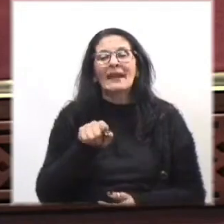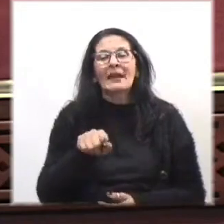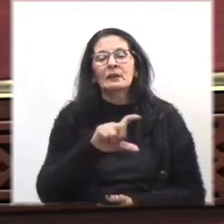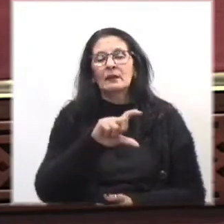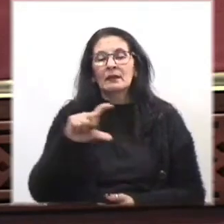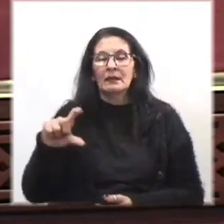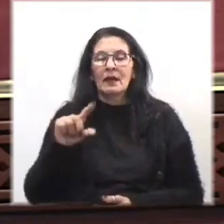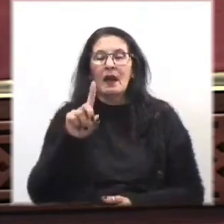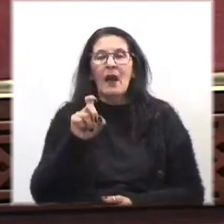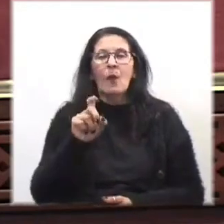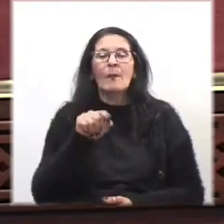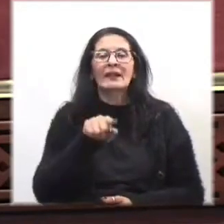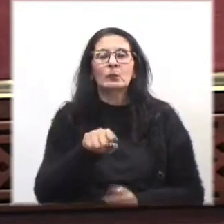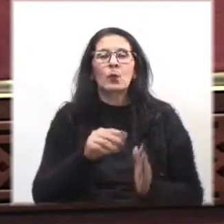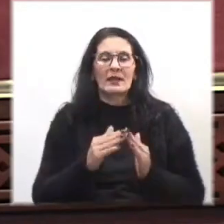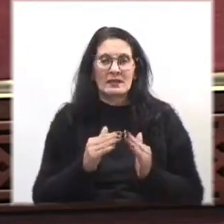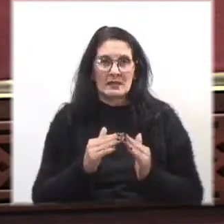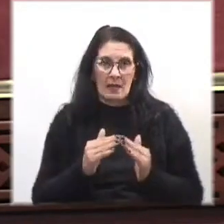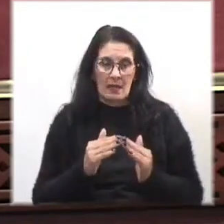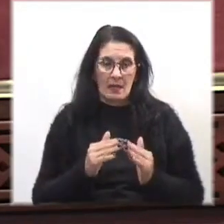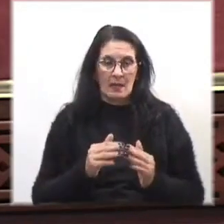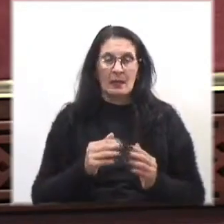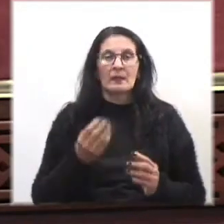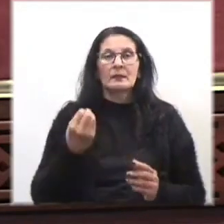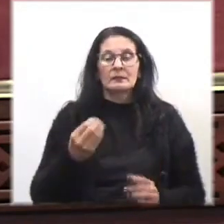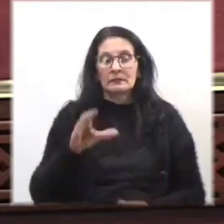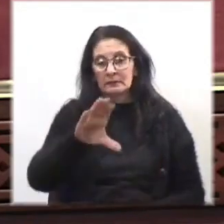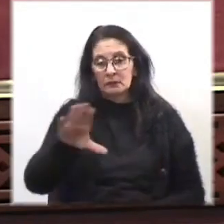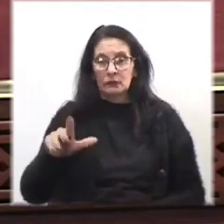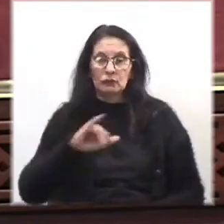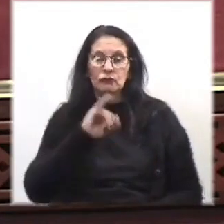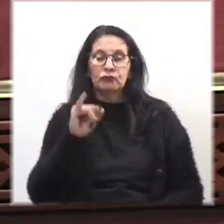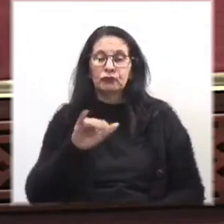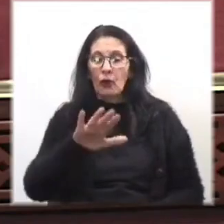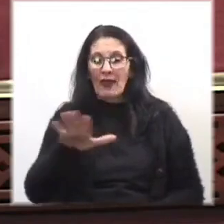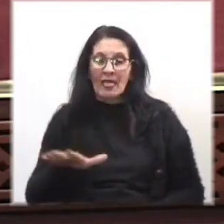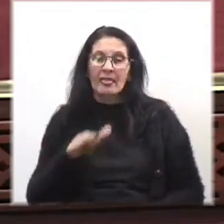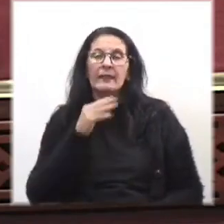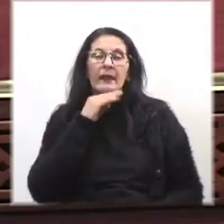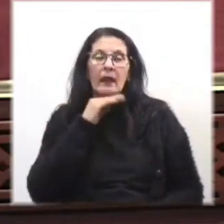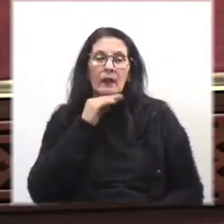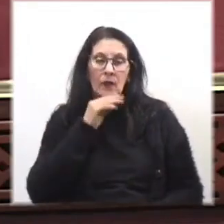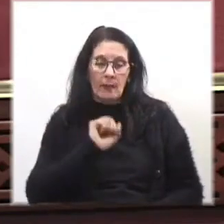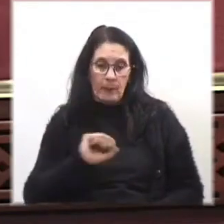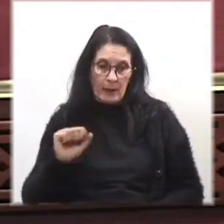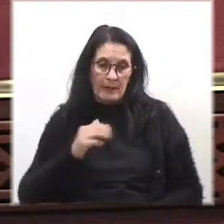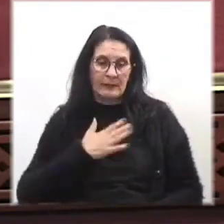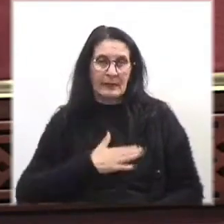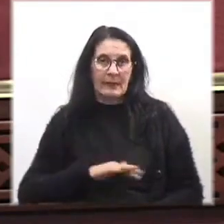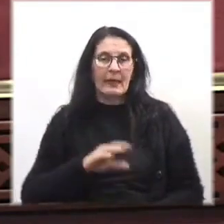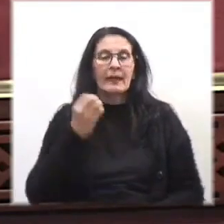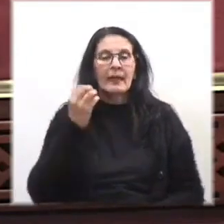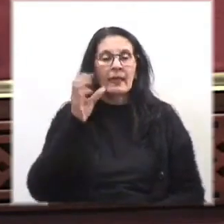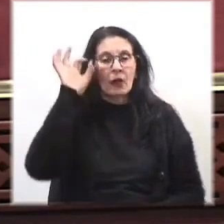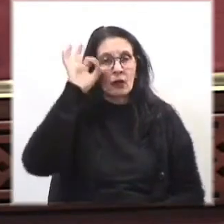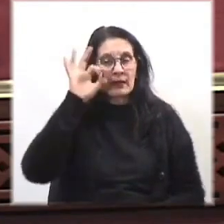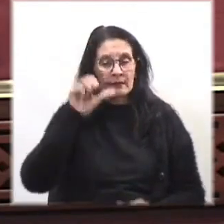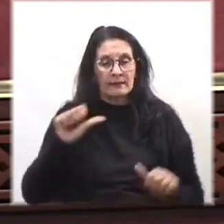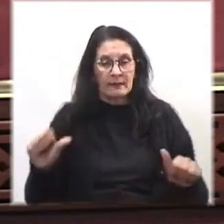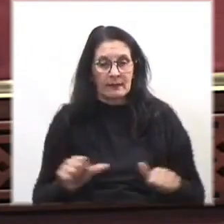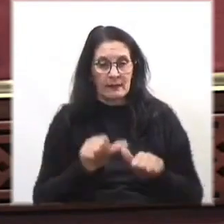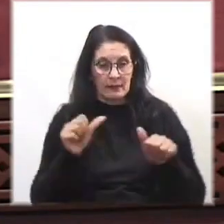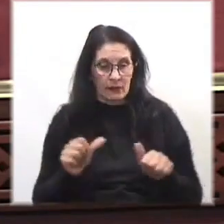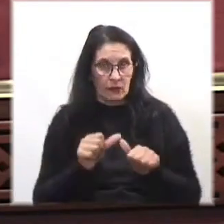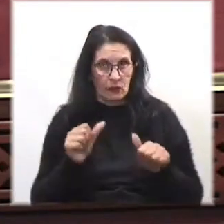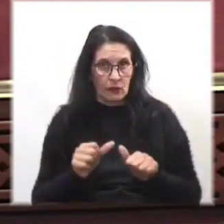Afortunadamente, la población de Montevideo, de la zona metropolitana, se puede quedar tranquila, que los ingleses hicieron la obra